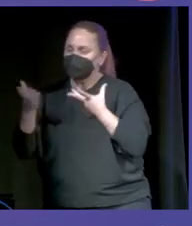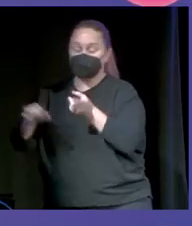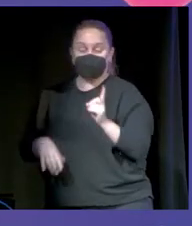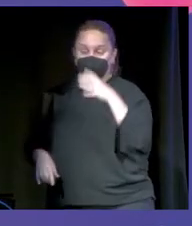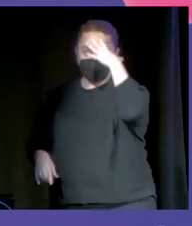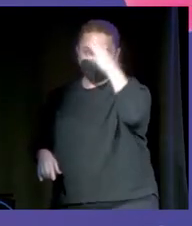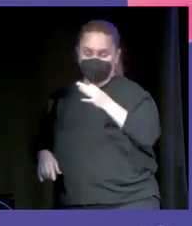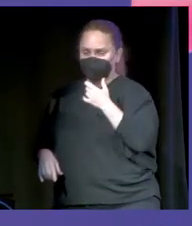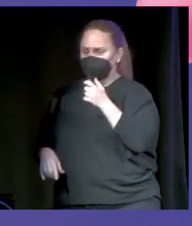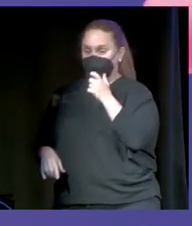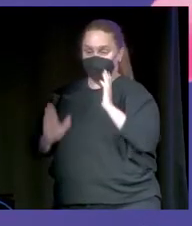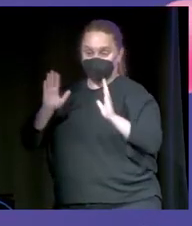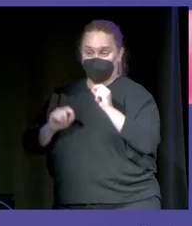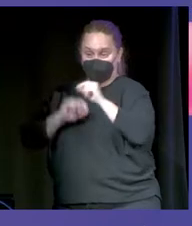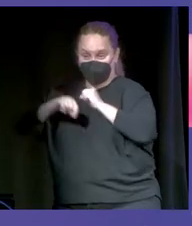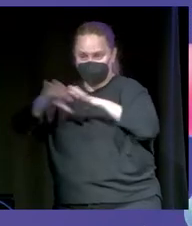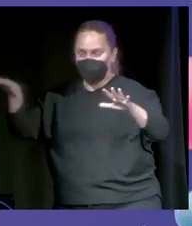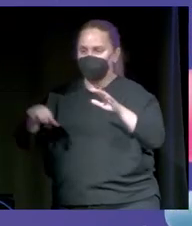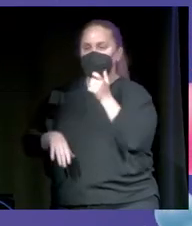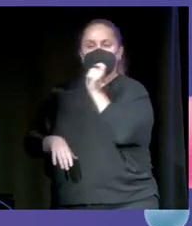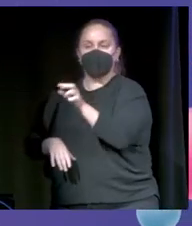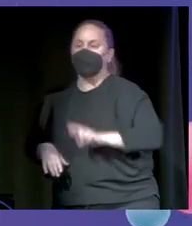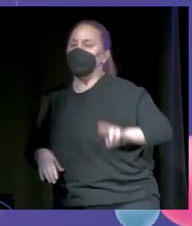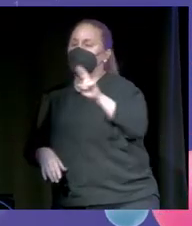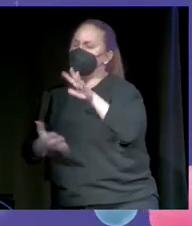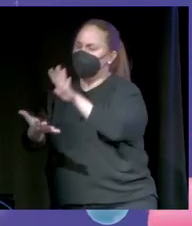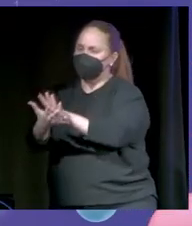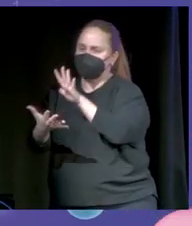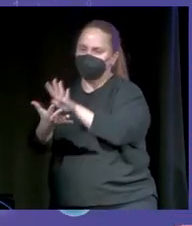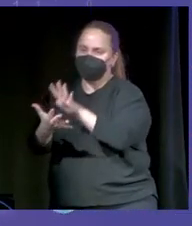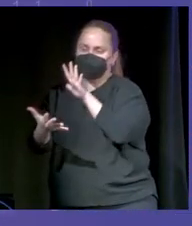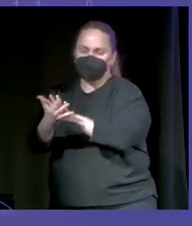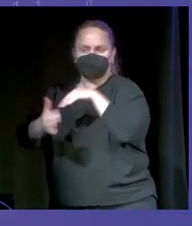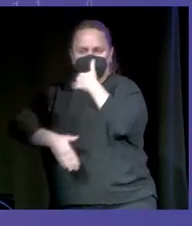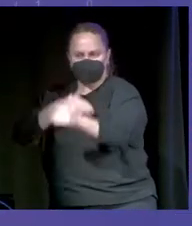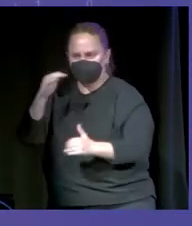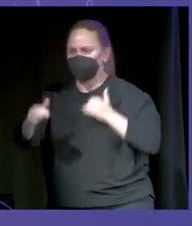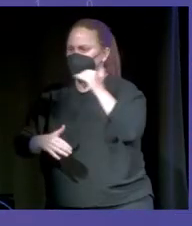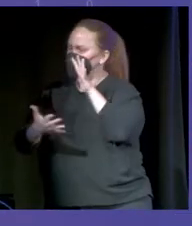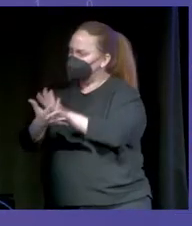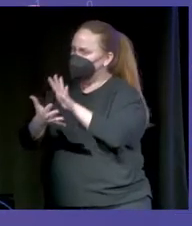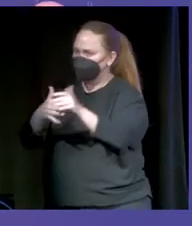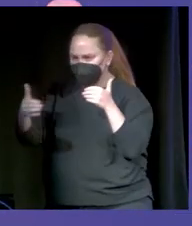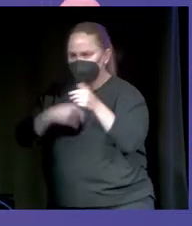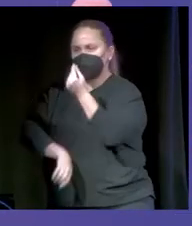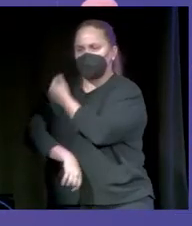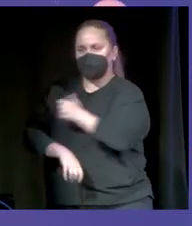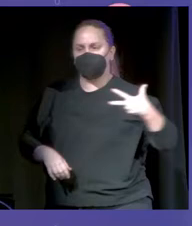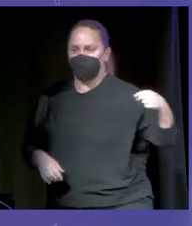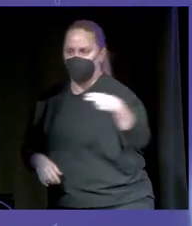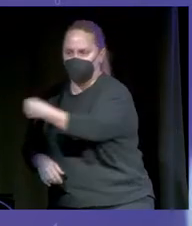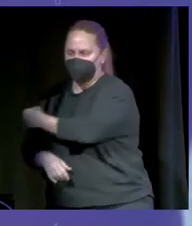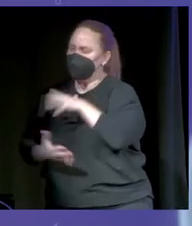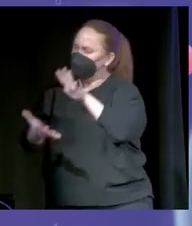creo que la palabra que más repetí durante la pandemia fue tranquilidad. Tranquilidad. Vamos a salir de esta. Tranquilidad. Van a llegar vacunas. Tranquilidad.